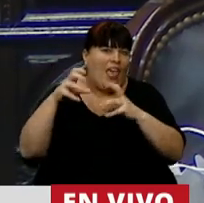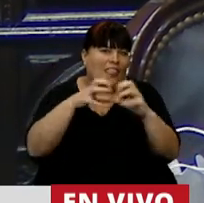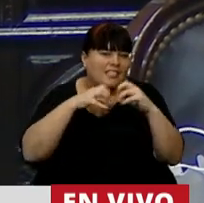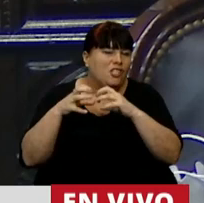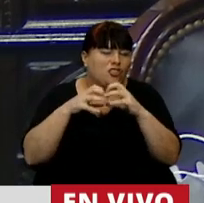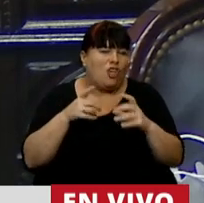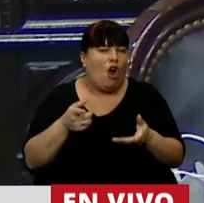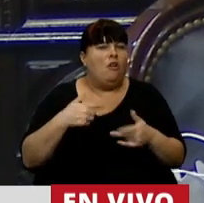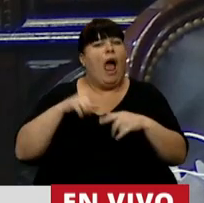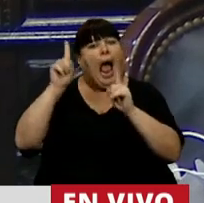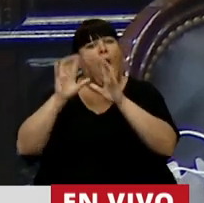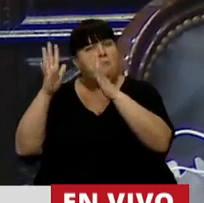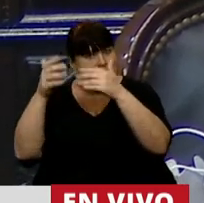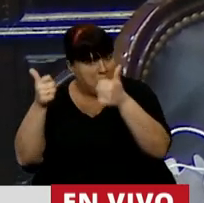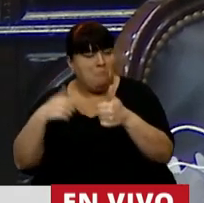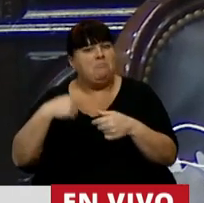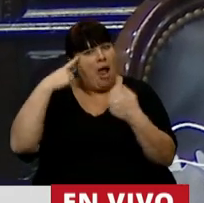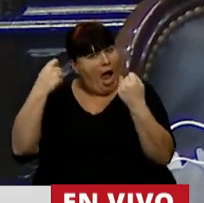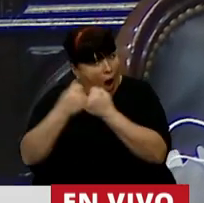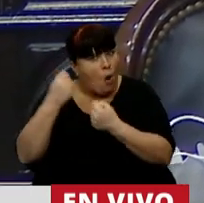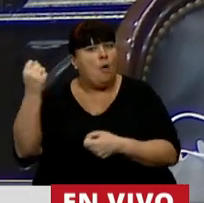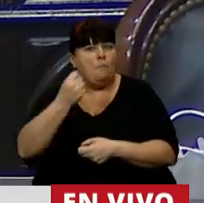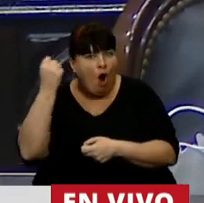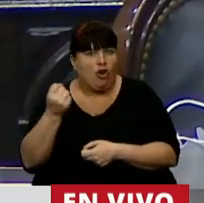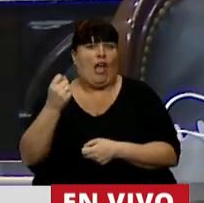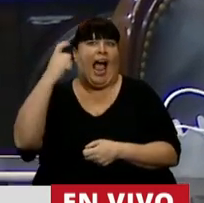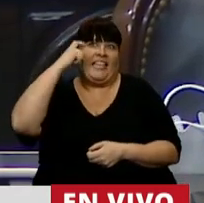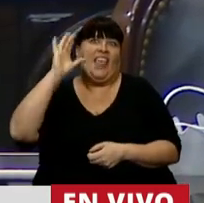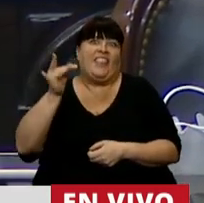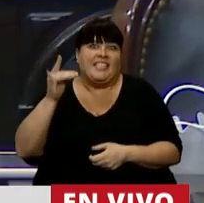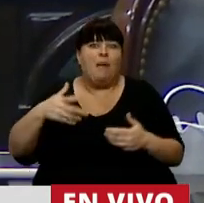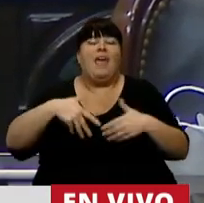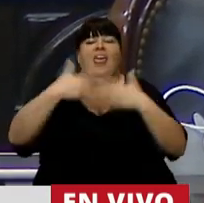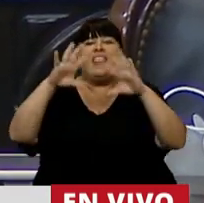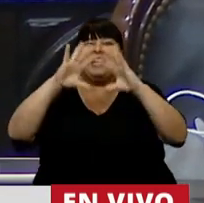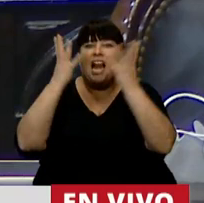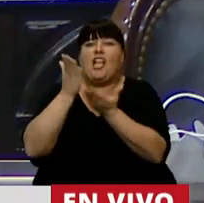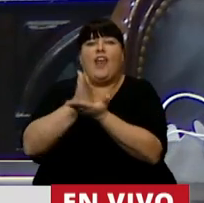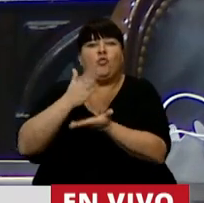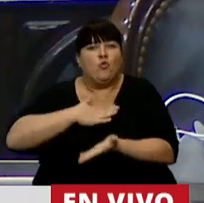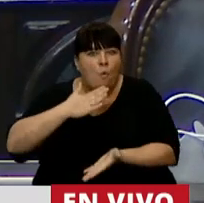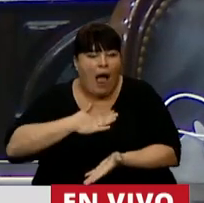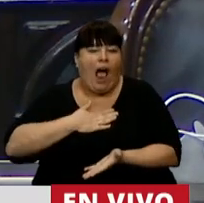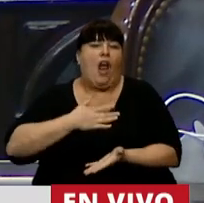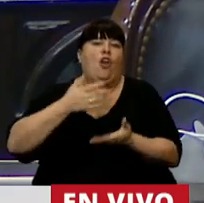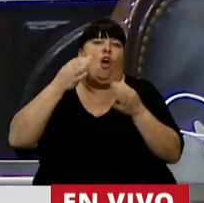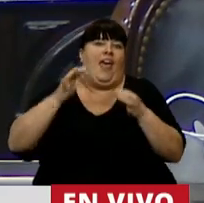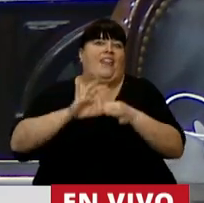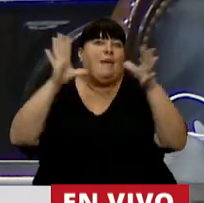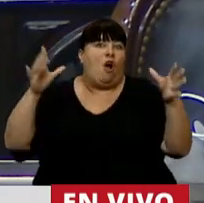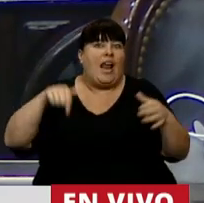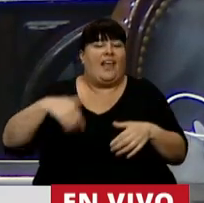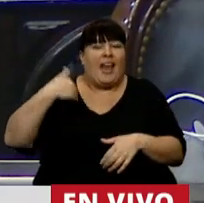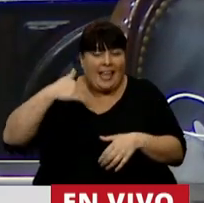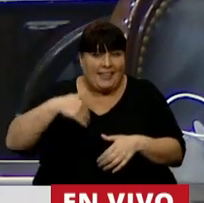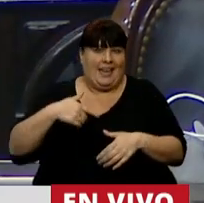que celebro por un lado porque me parecía muy importante que un 10 de diciembre, Día Internacional de los Derechos Humanos y de la Democracia